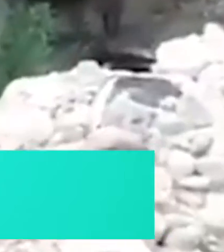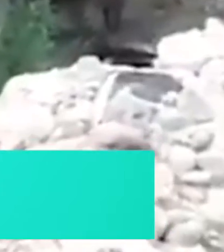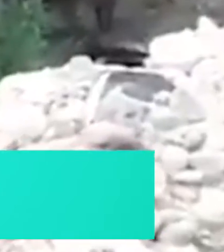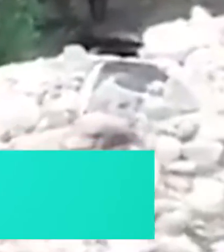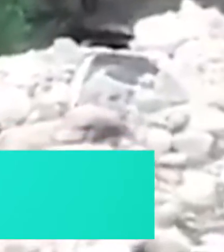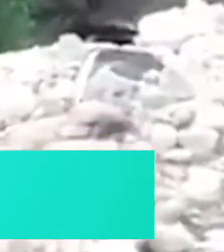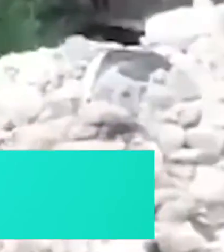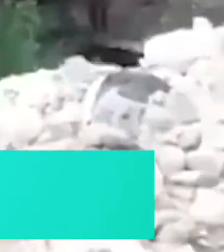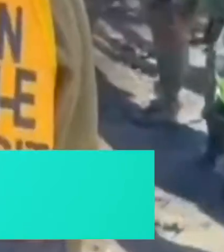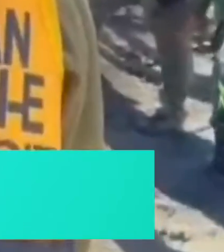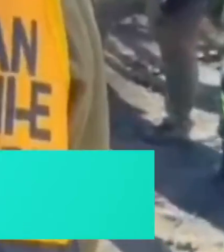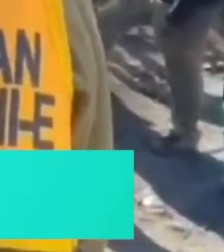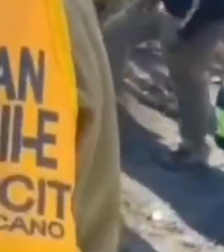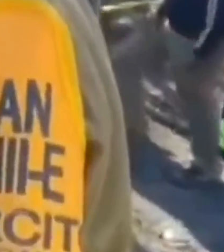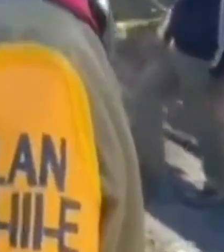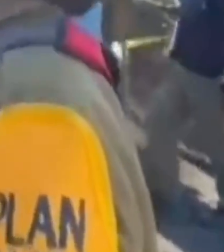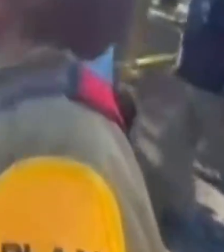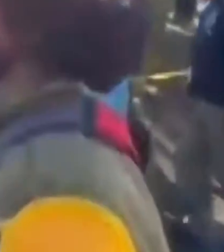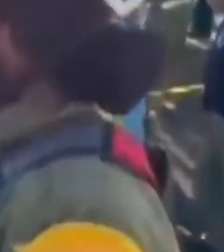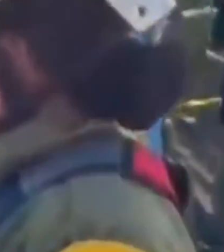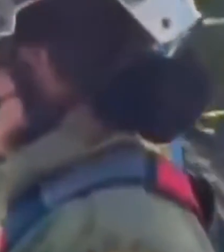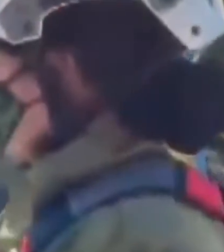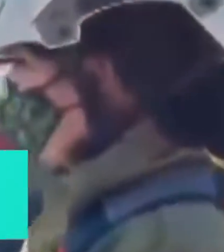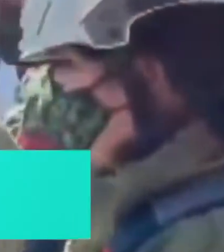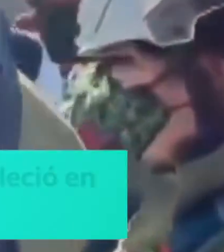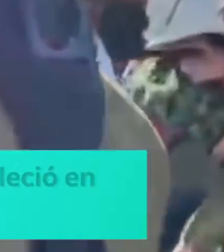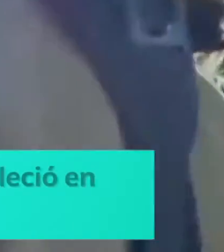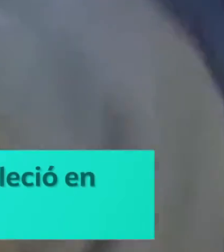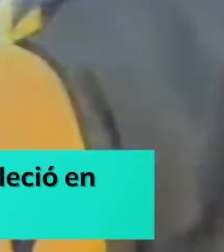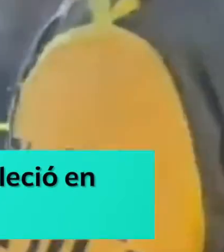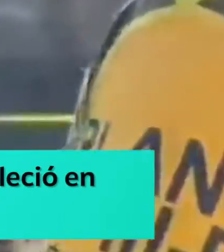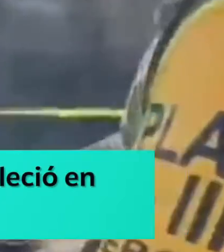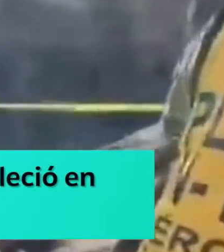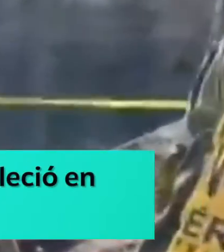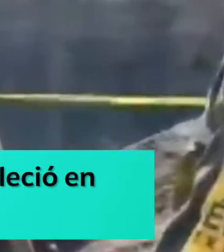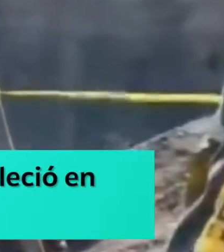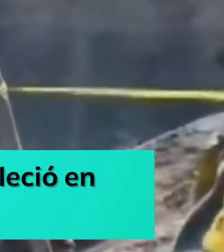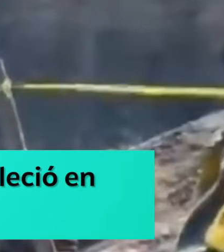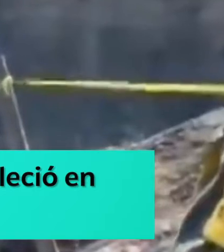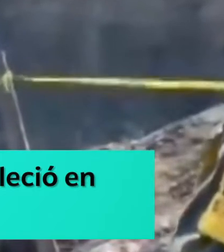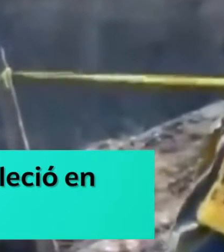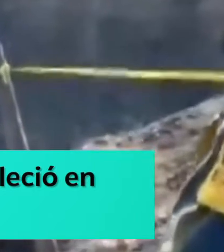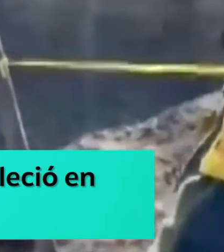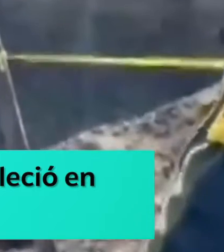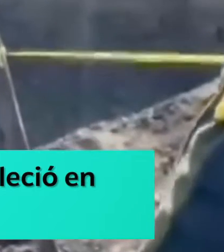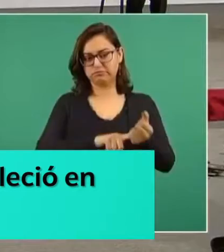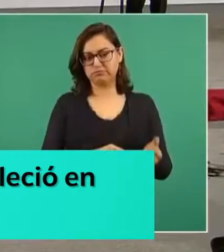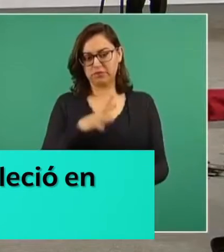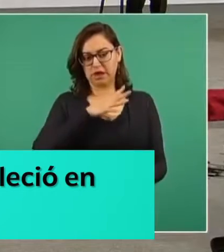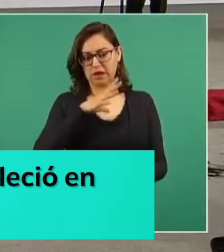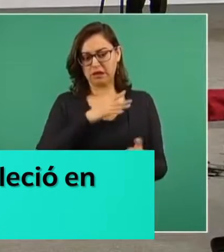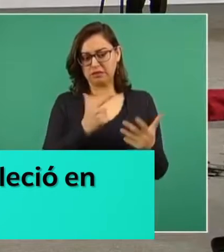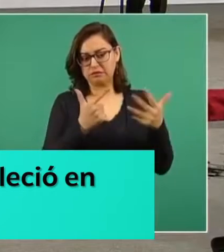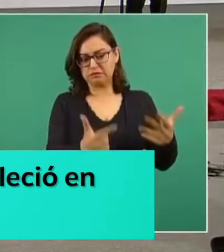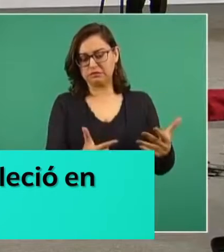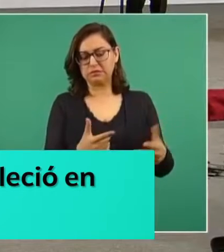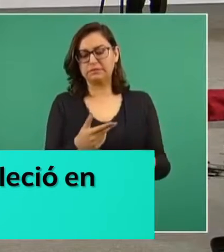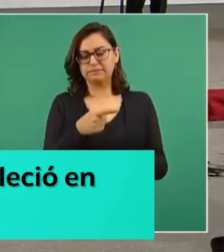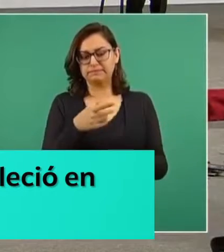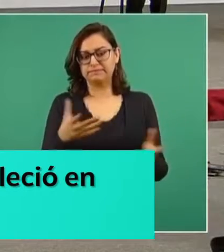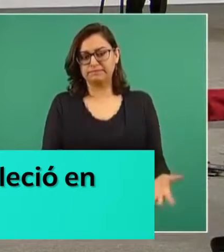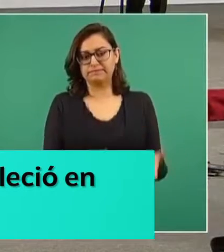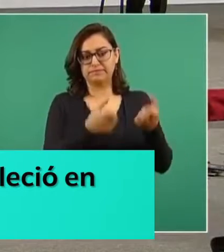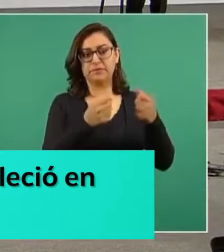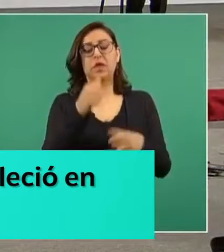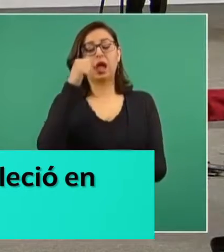unidad absoluta con el objetivo de rescatar a los siete dineros. Ayer, señor, a las